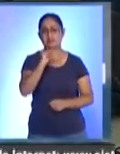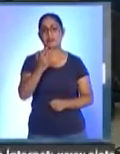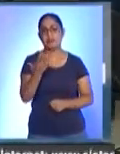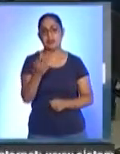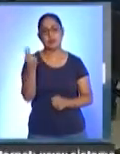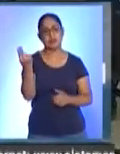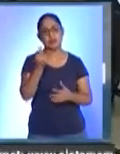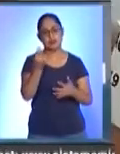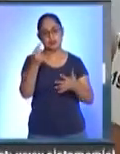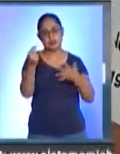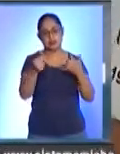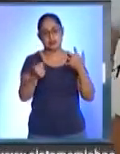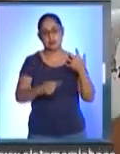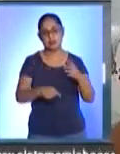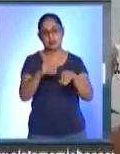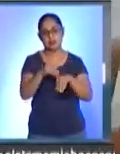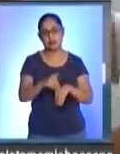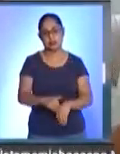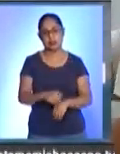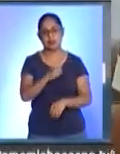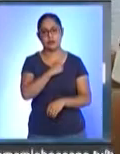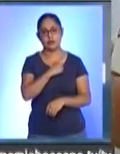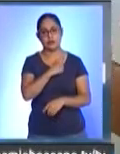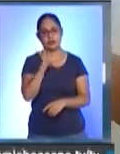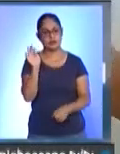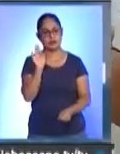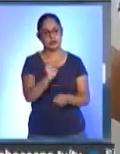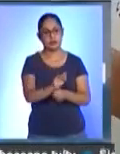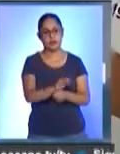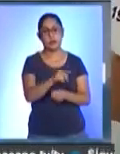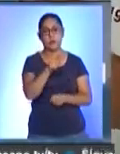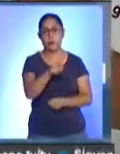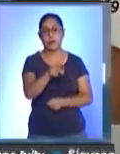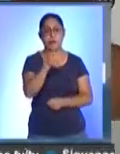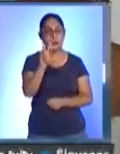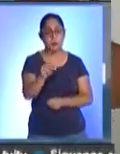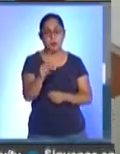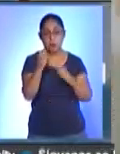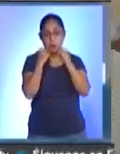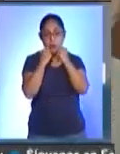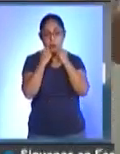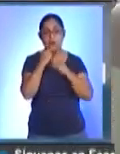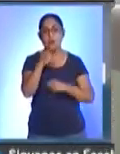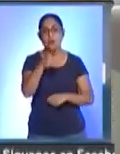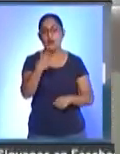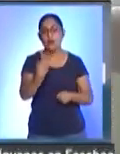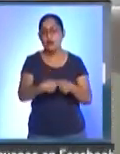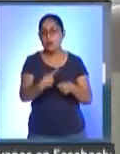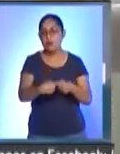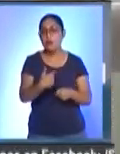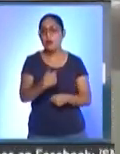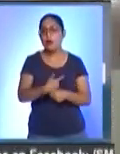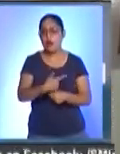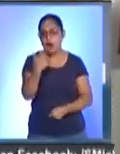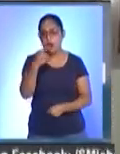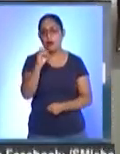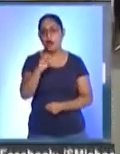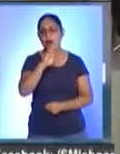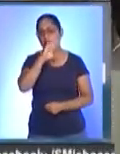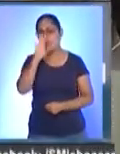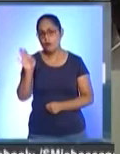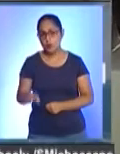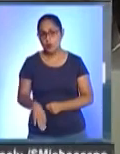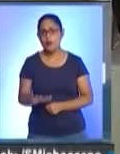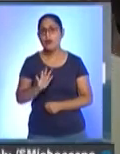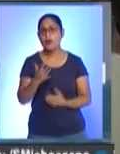propia de higiene, pues te vas enfermar y te vas a poder morir, como ya ocurrió en varios estados de